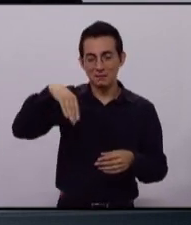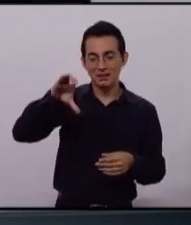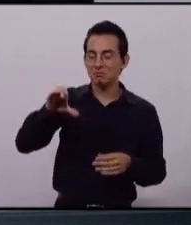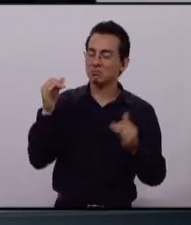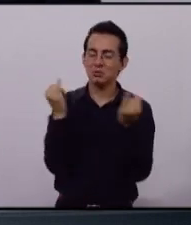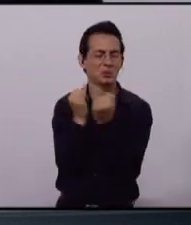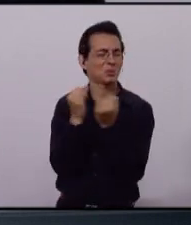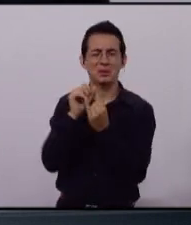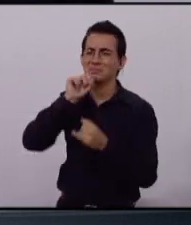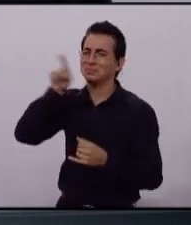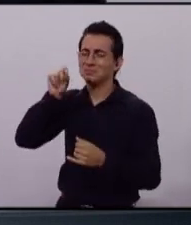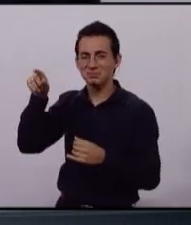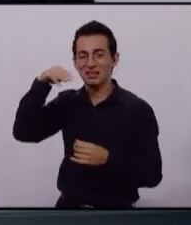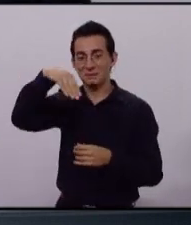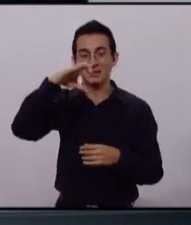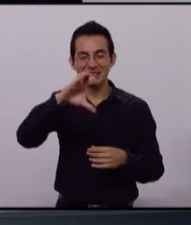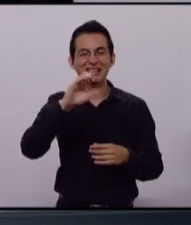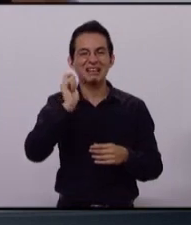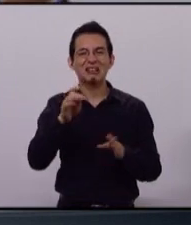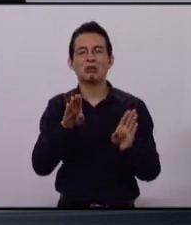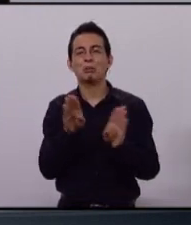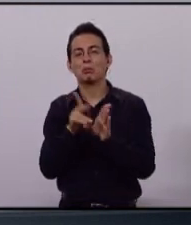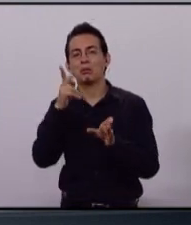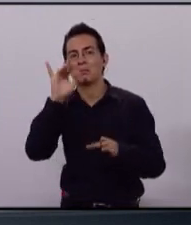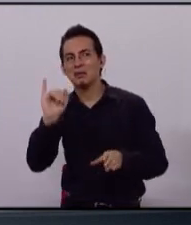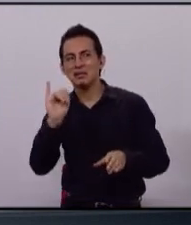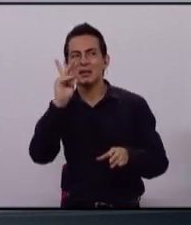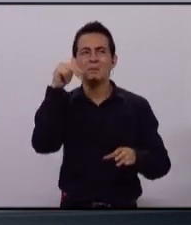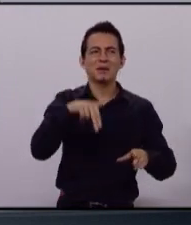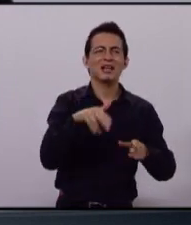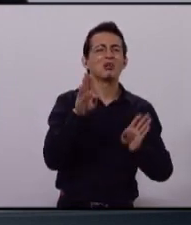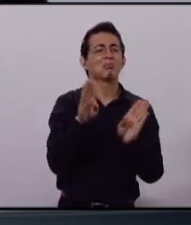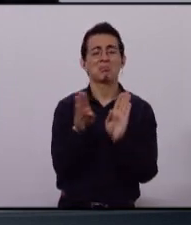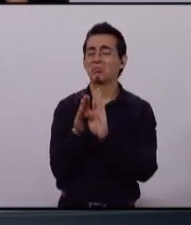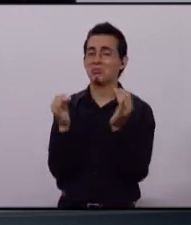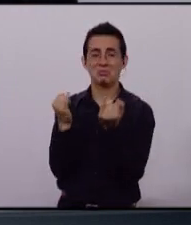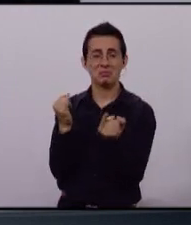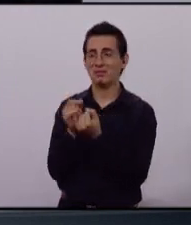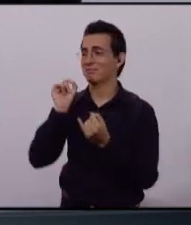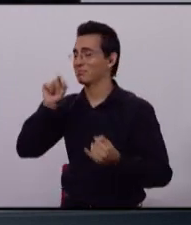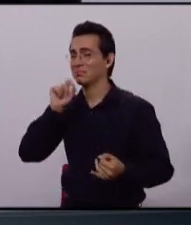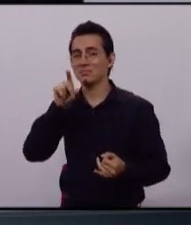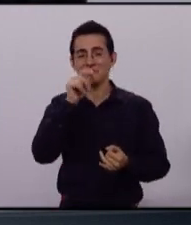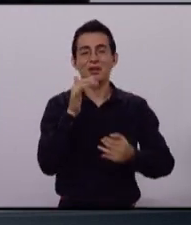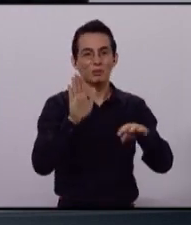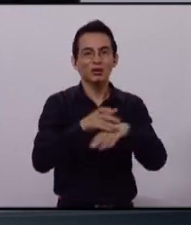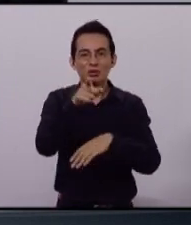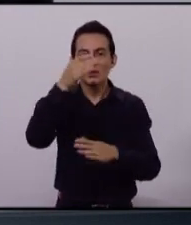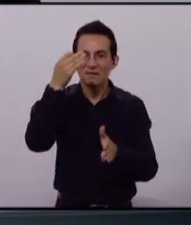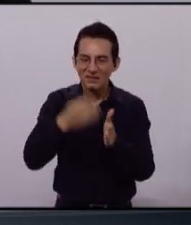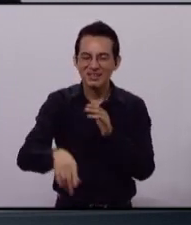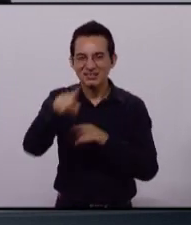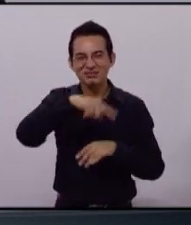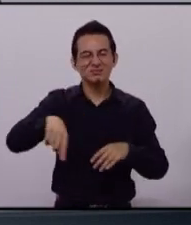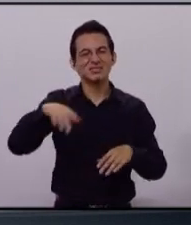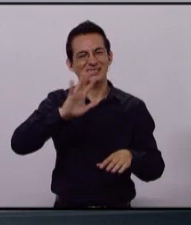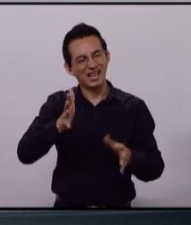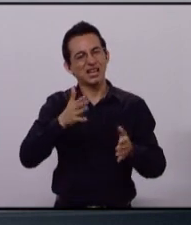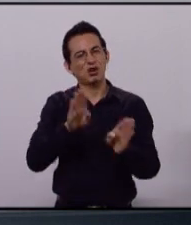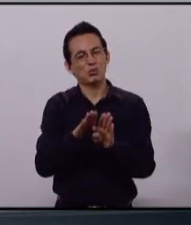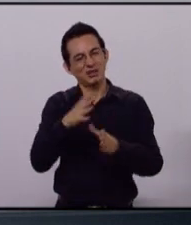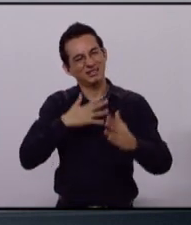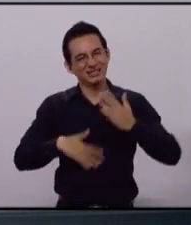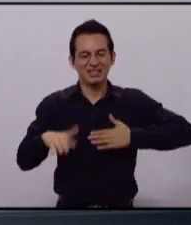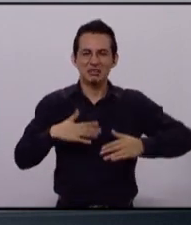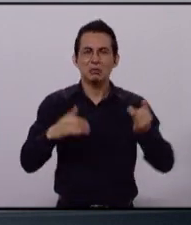lo mismo, el MC es una combinación de la mitad del PAN y la mitad del PRI, por eso atrévete a mostrar que somos más los que estamos cansados de que